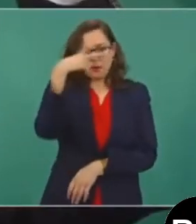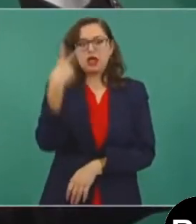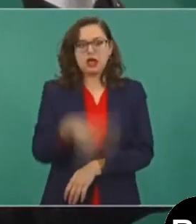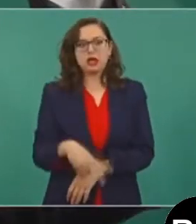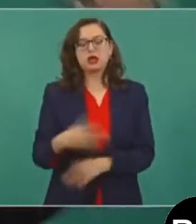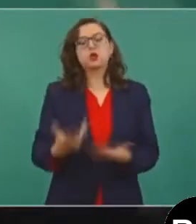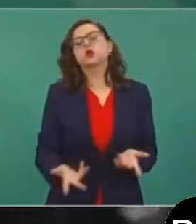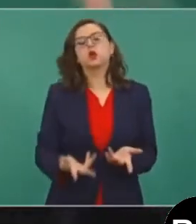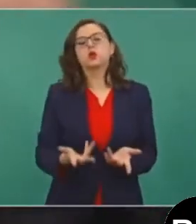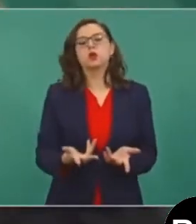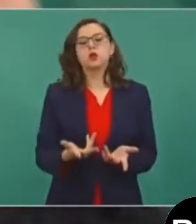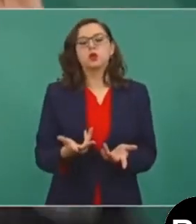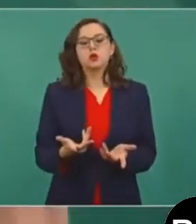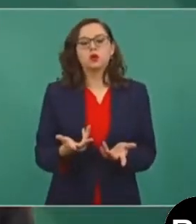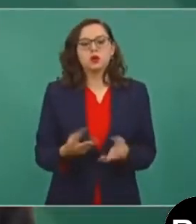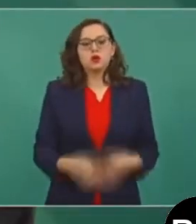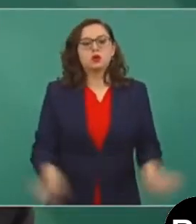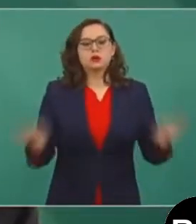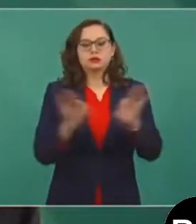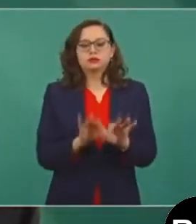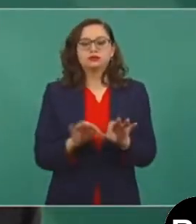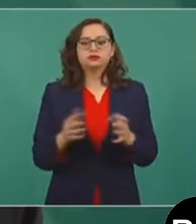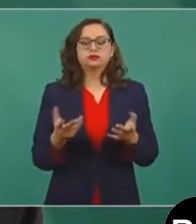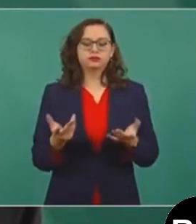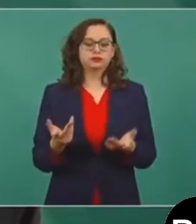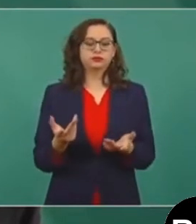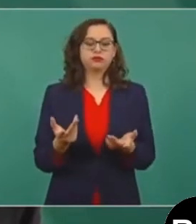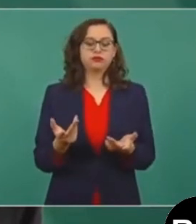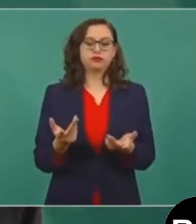Y hay también